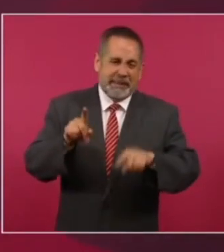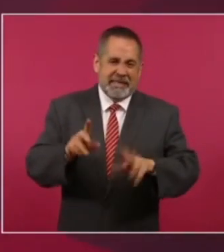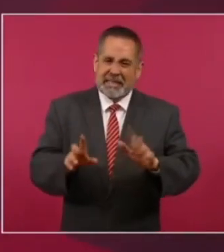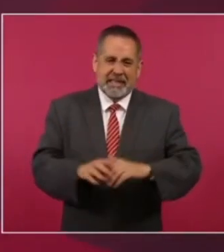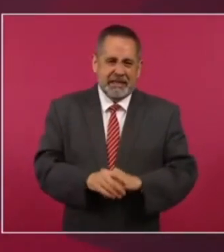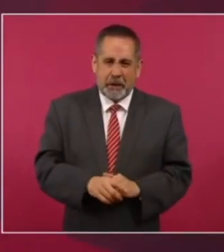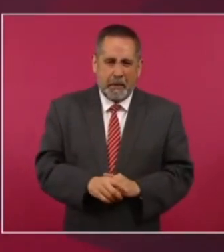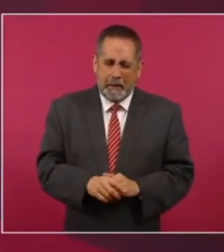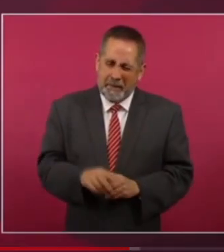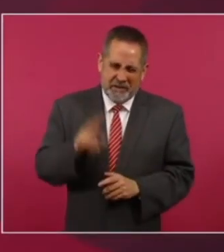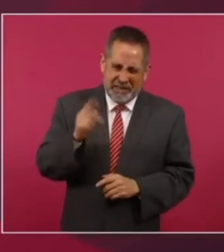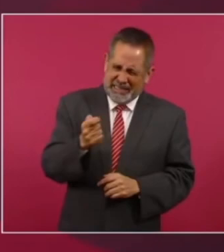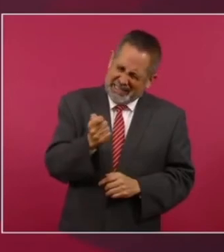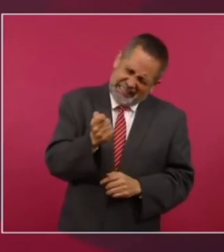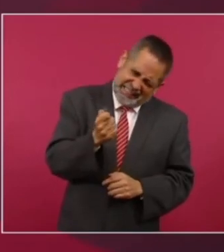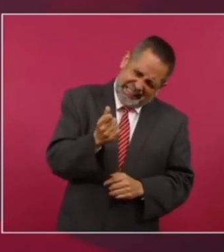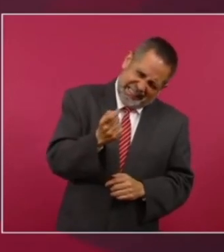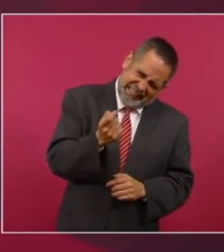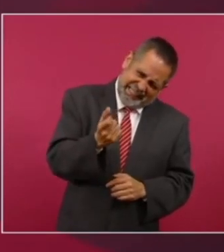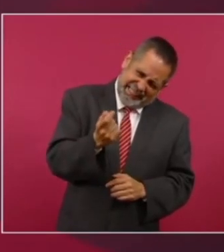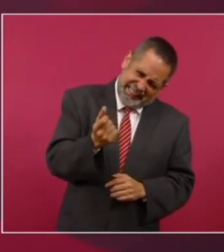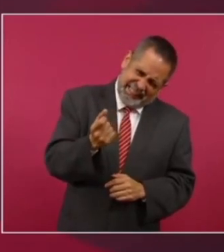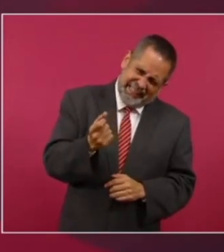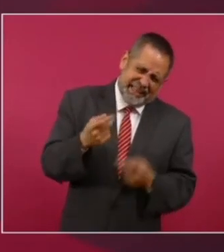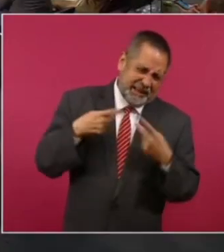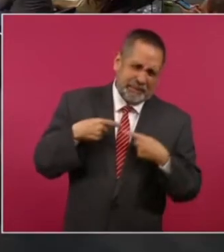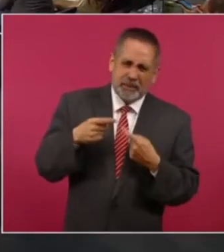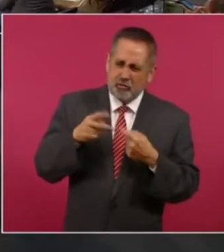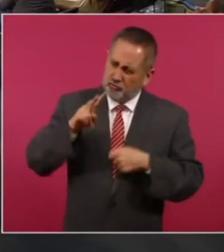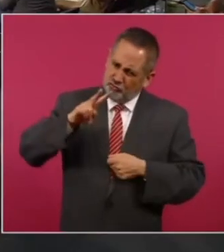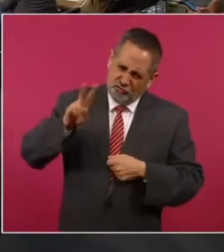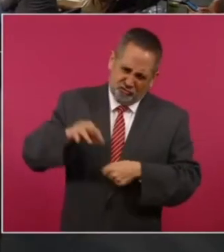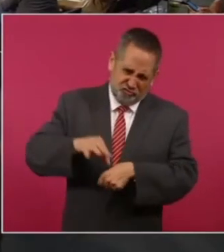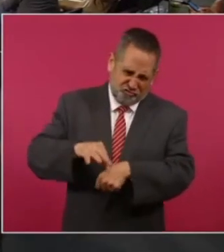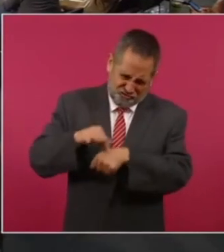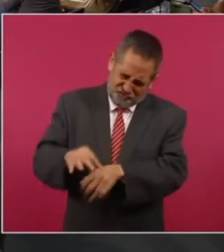son muy pocos los que este